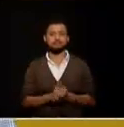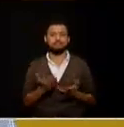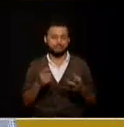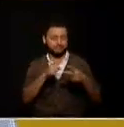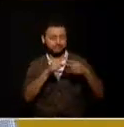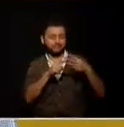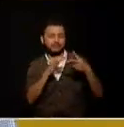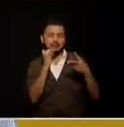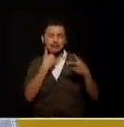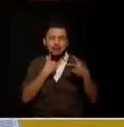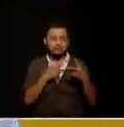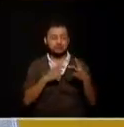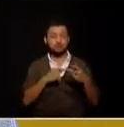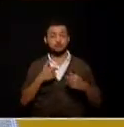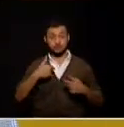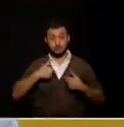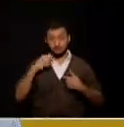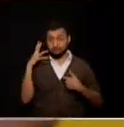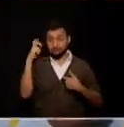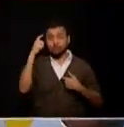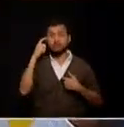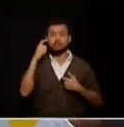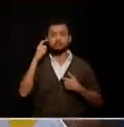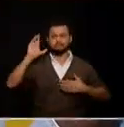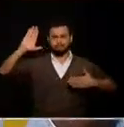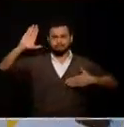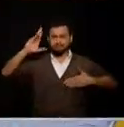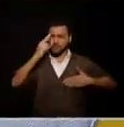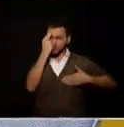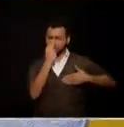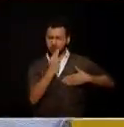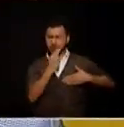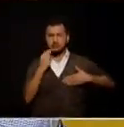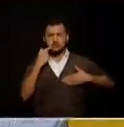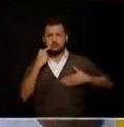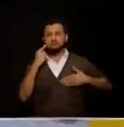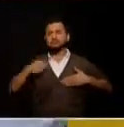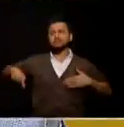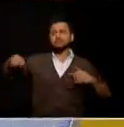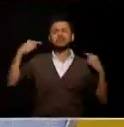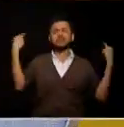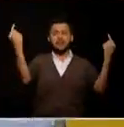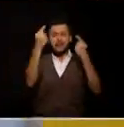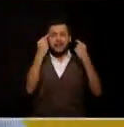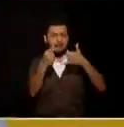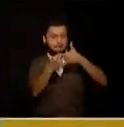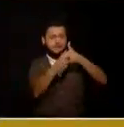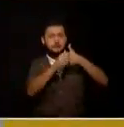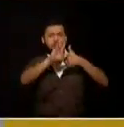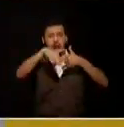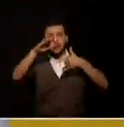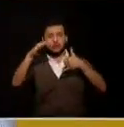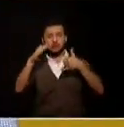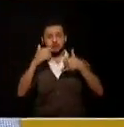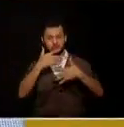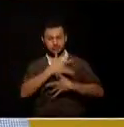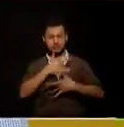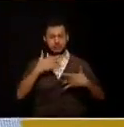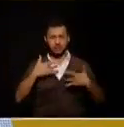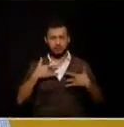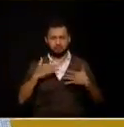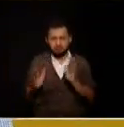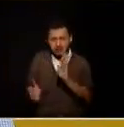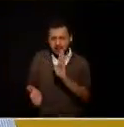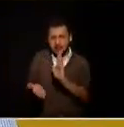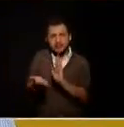rectoría en la salud fíjense llevamos seis secretarios en este gobierno porque sucede